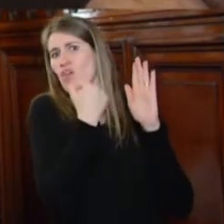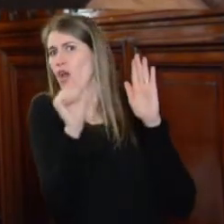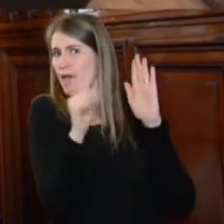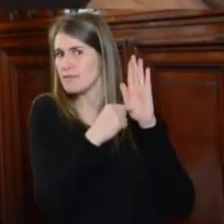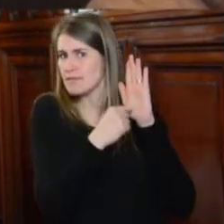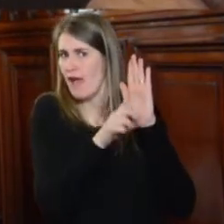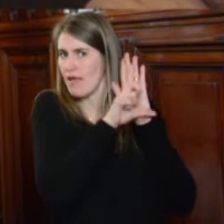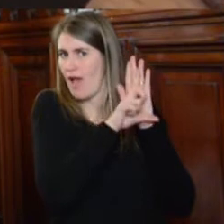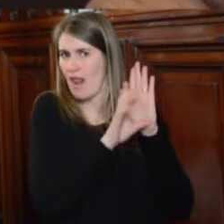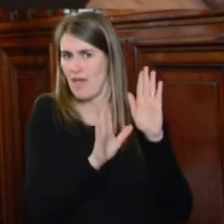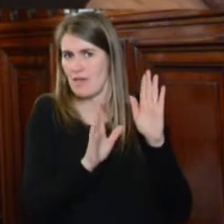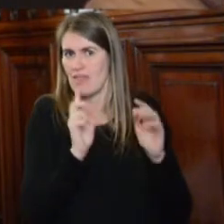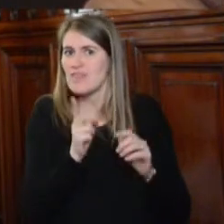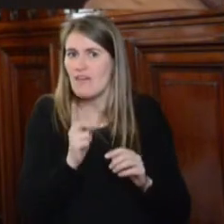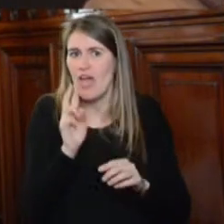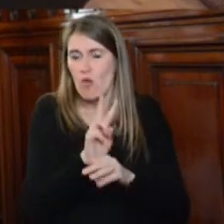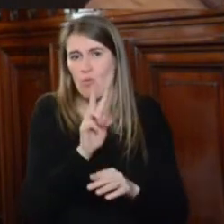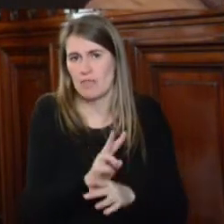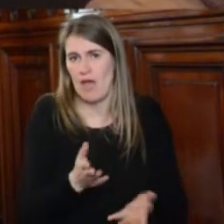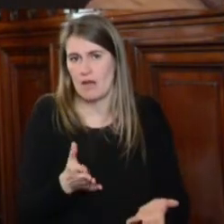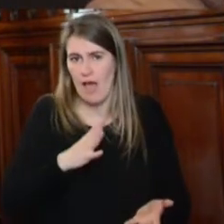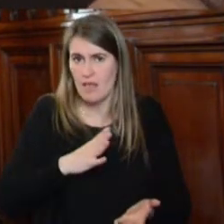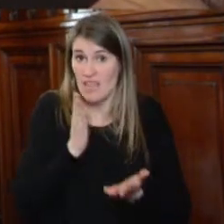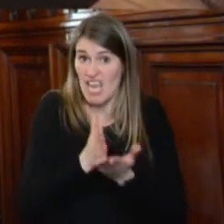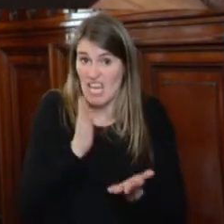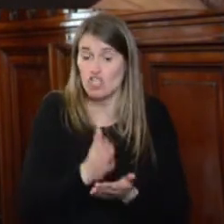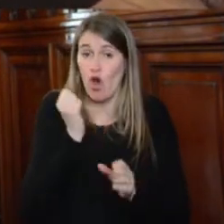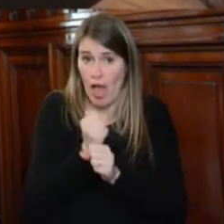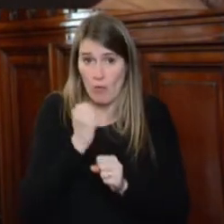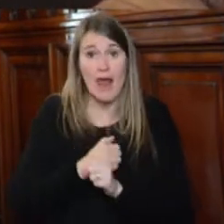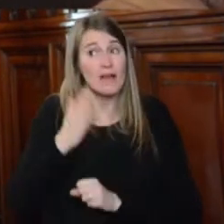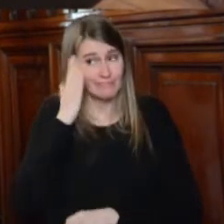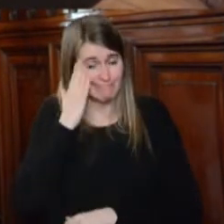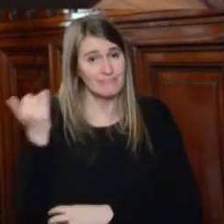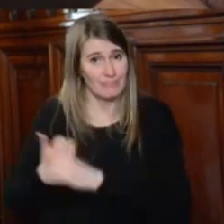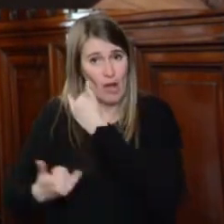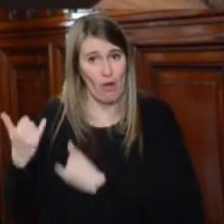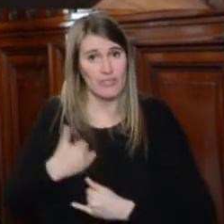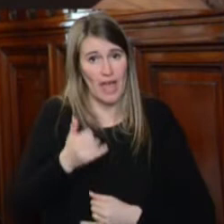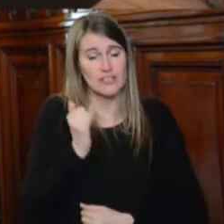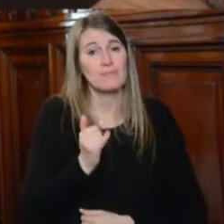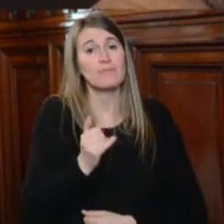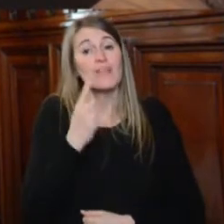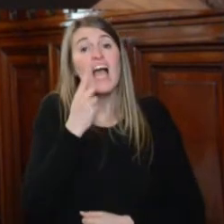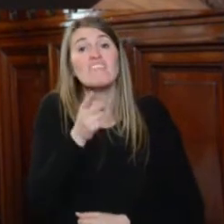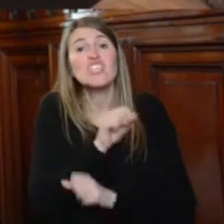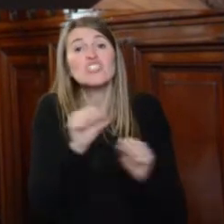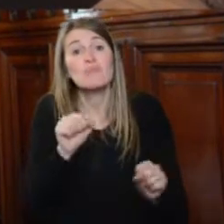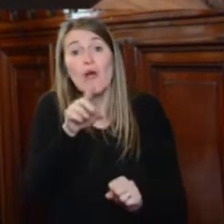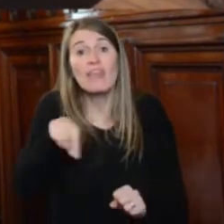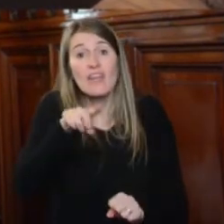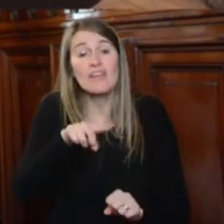defensores de los derechos laborales. Yo preguntaría también si nos pudieran compartir